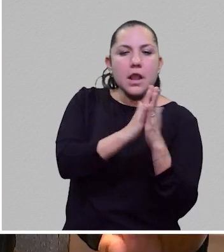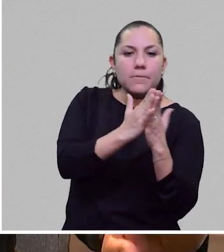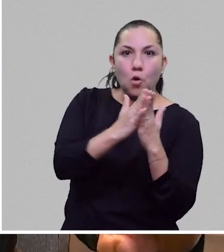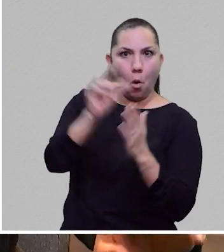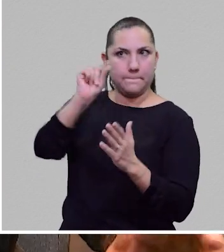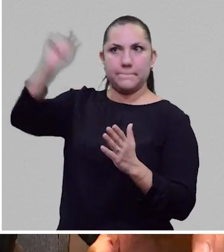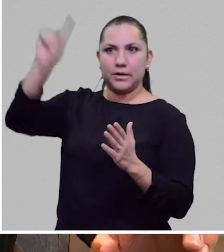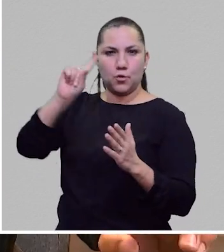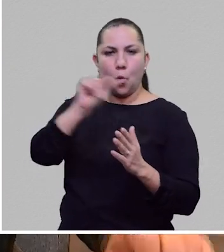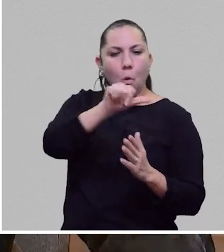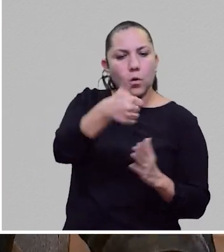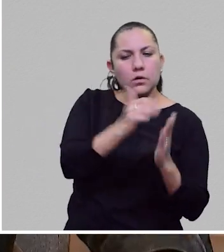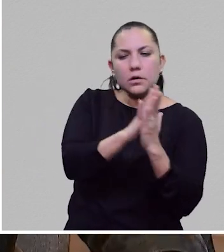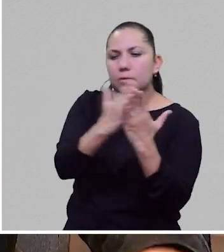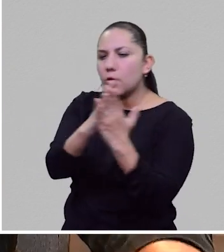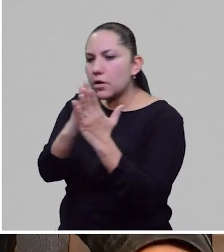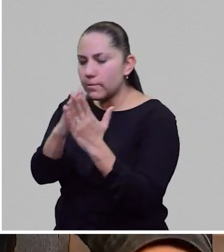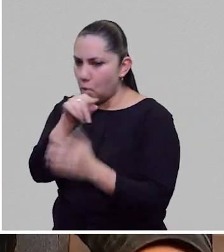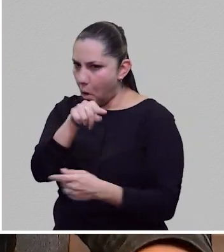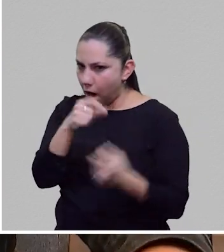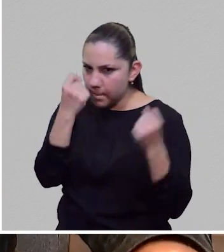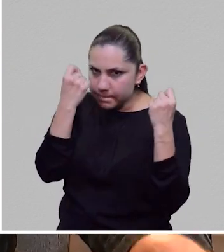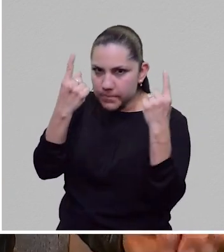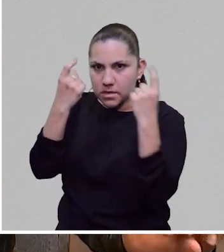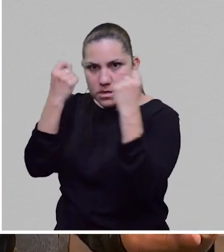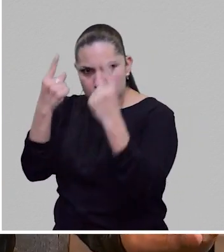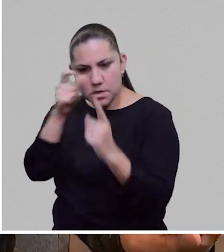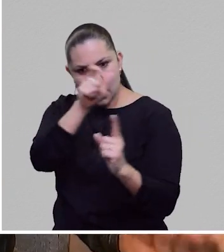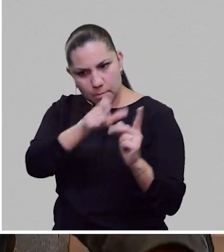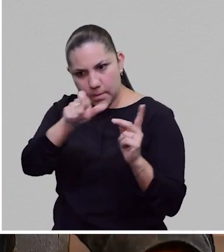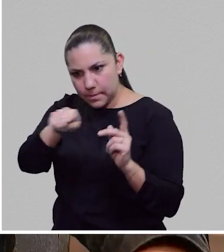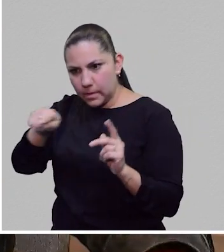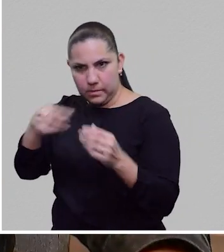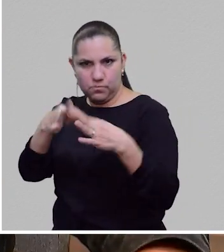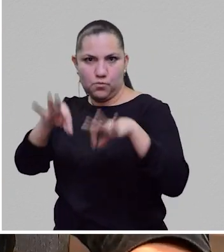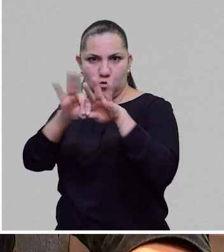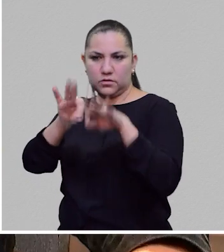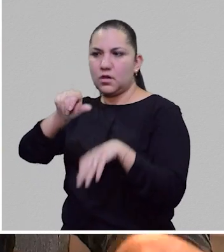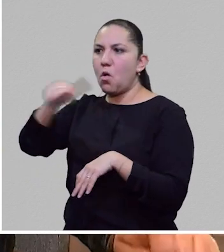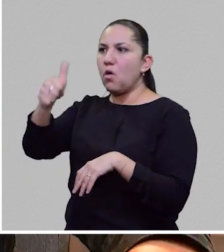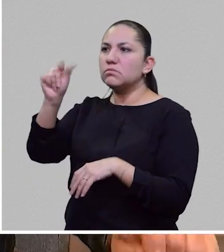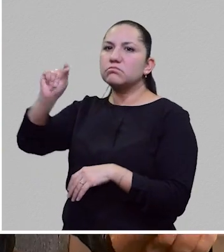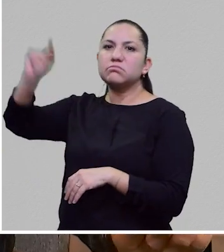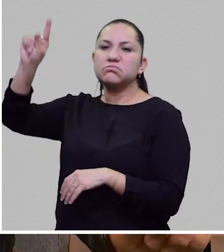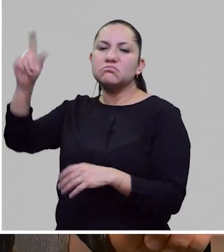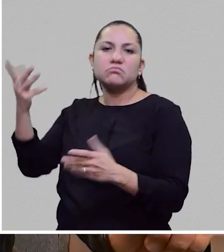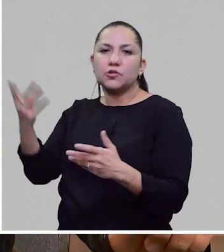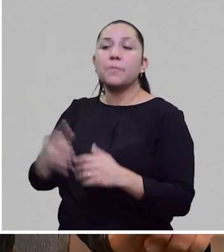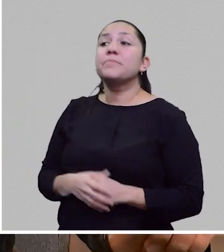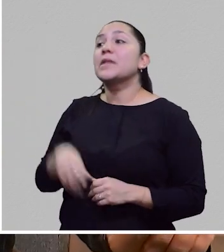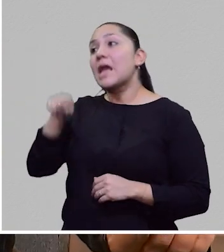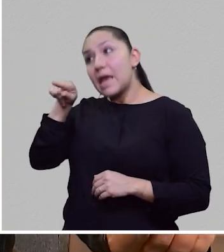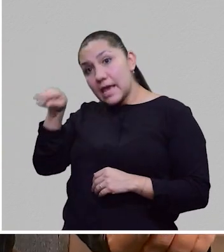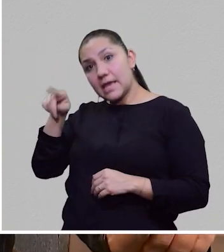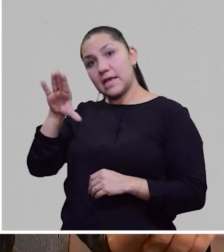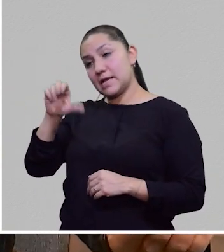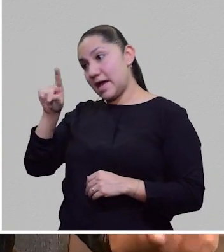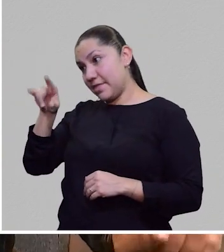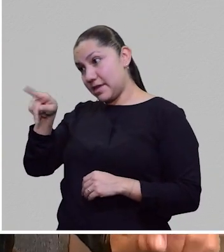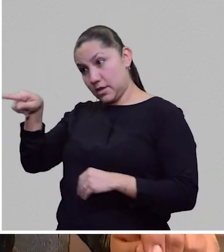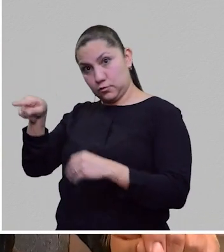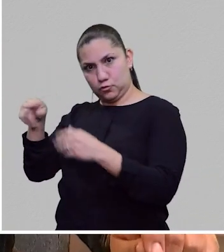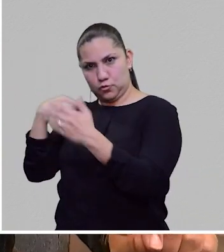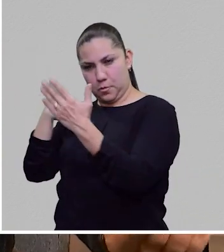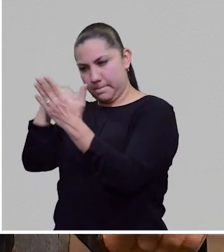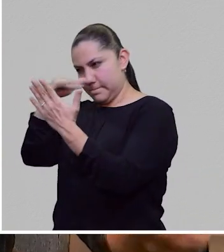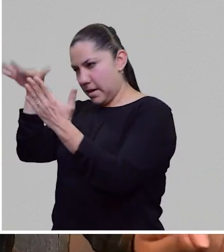Yo debo decir que le he entrado abundantemente a las novelas de Philip K. Dick y sus